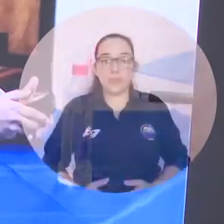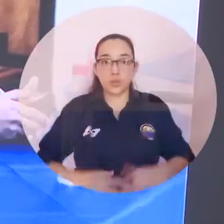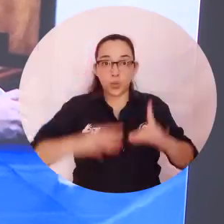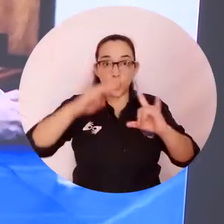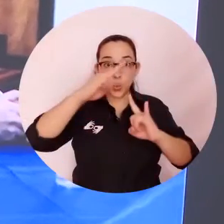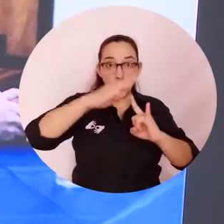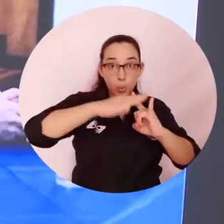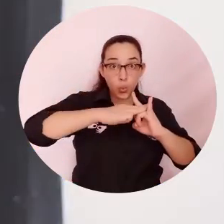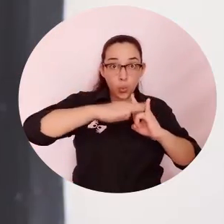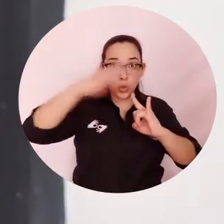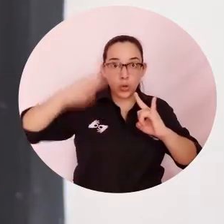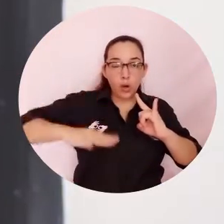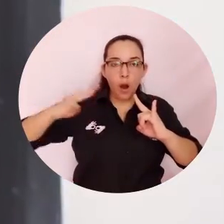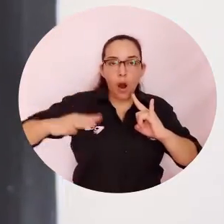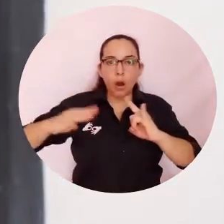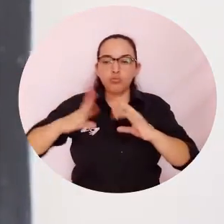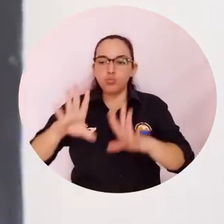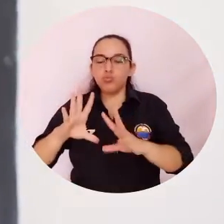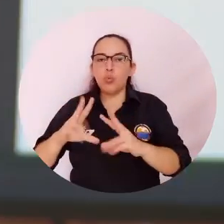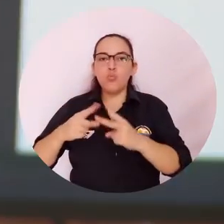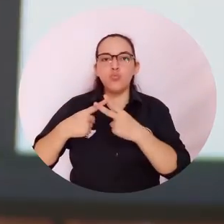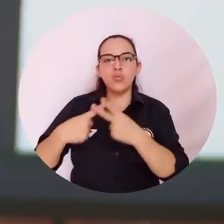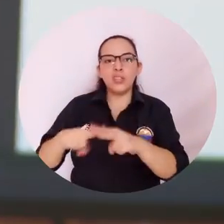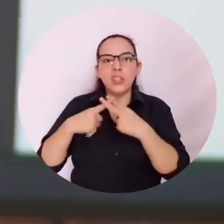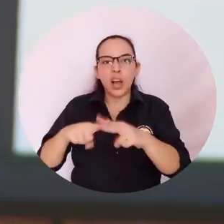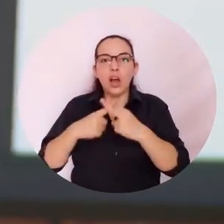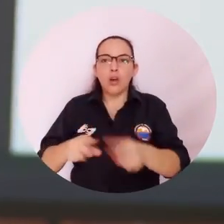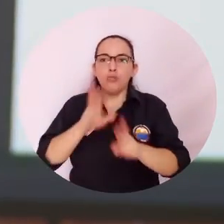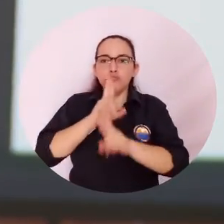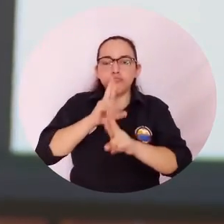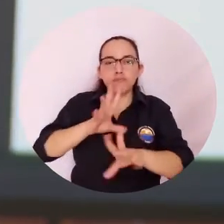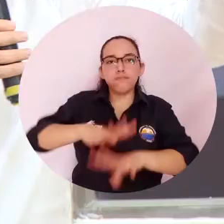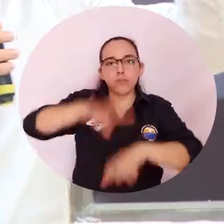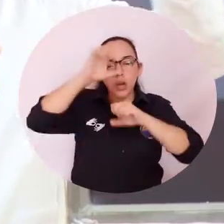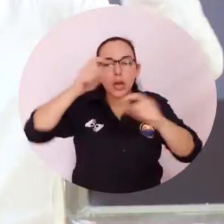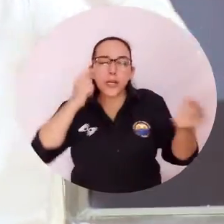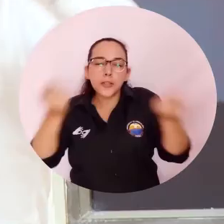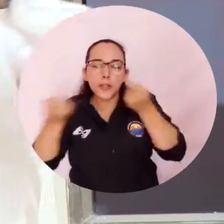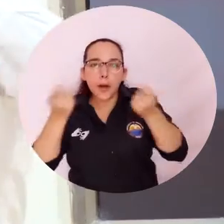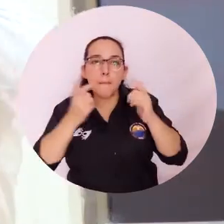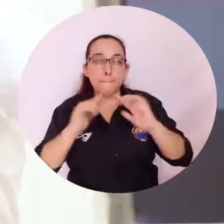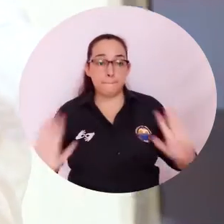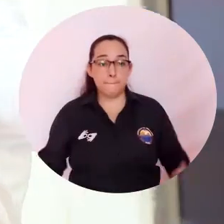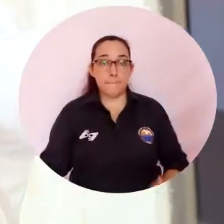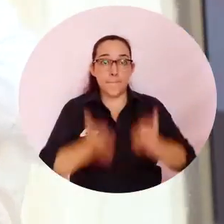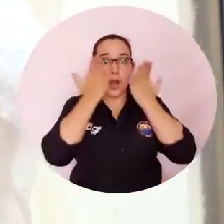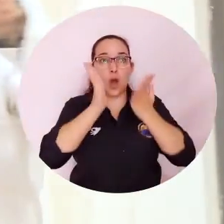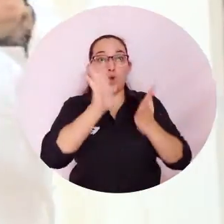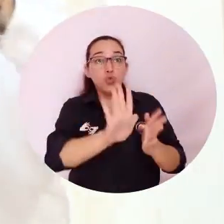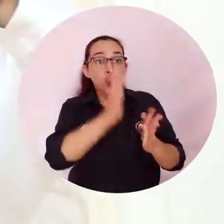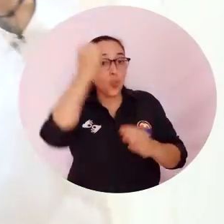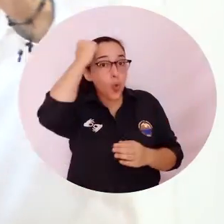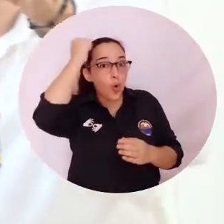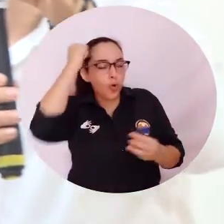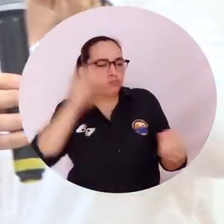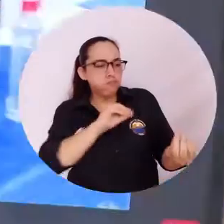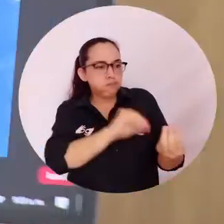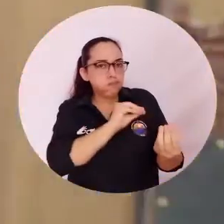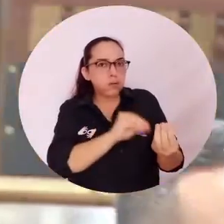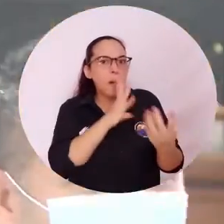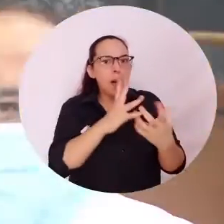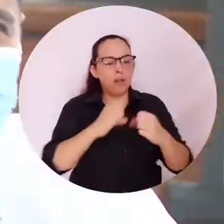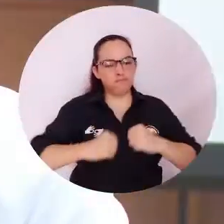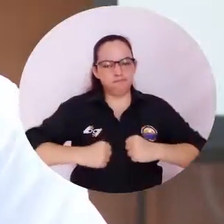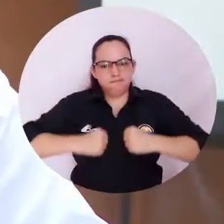La Universidad del Magdalena desarrolló un taller sobre resultados de aprendizaje y estrategias de mejora dirigido a los docentes con el fin de afianzar